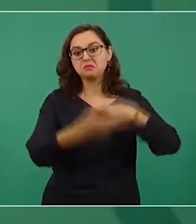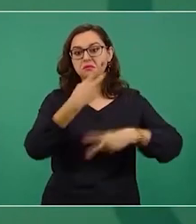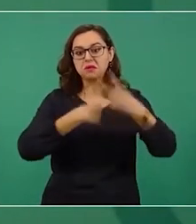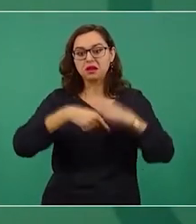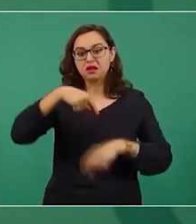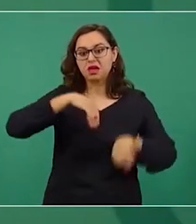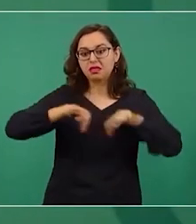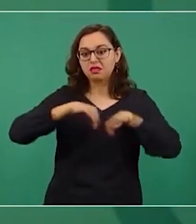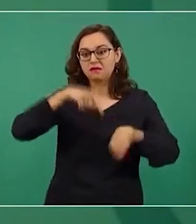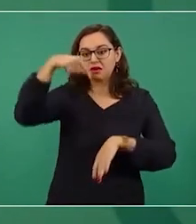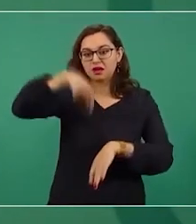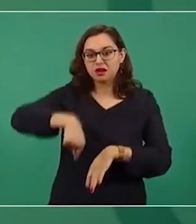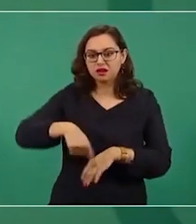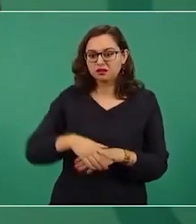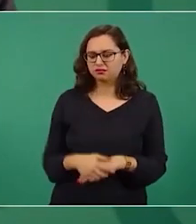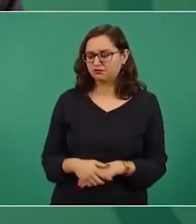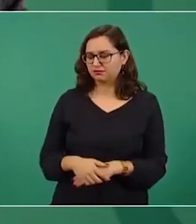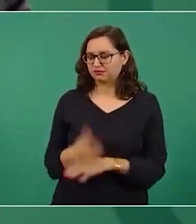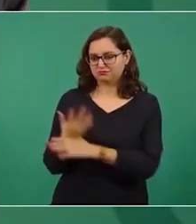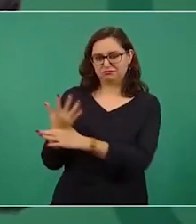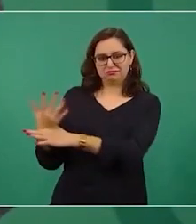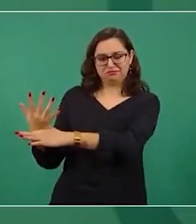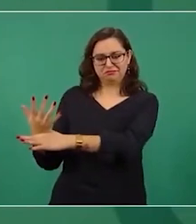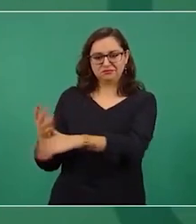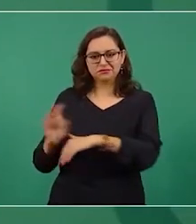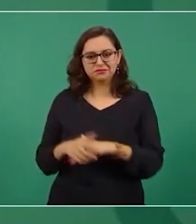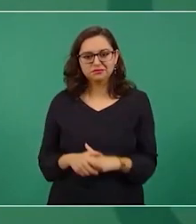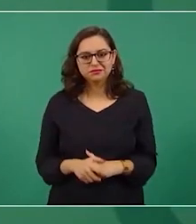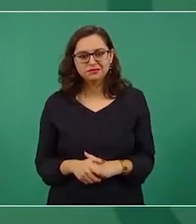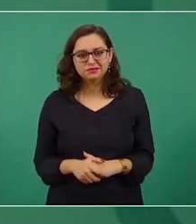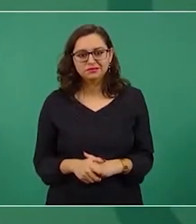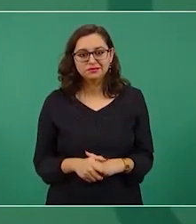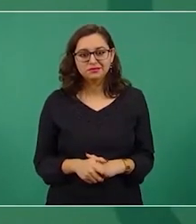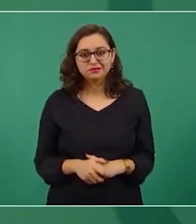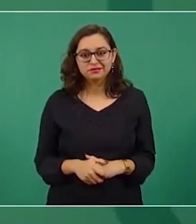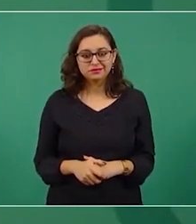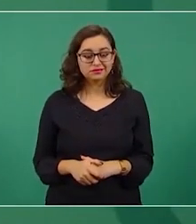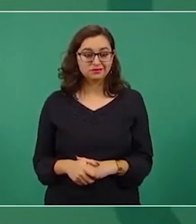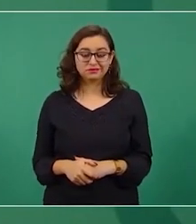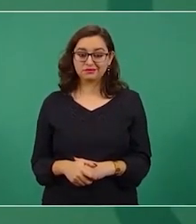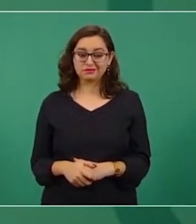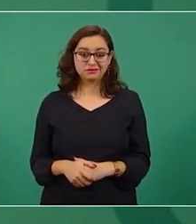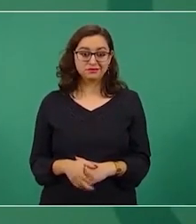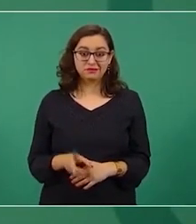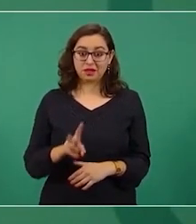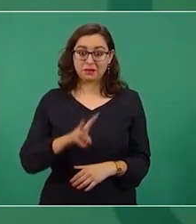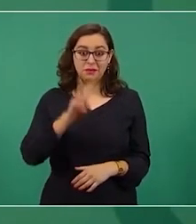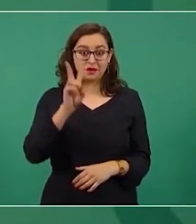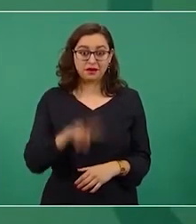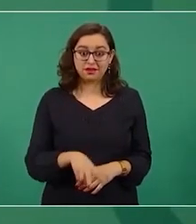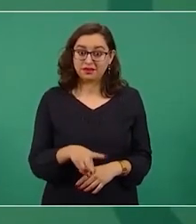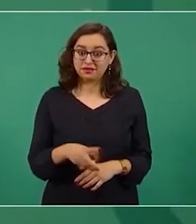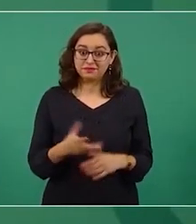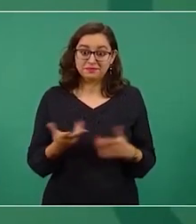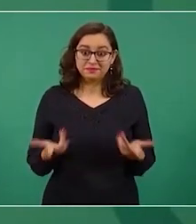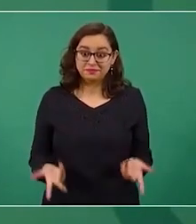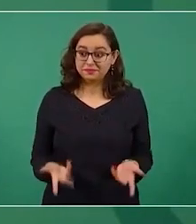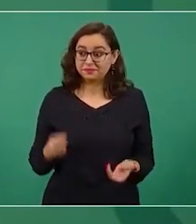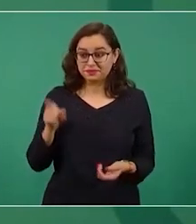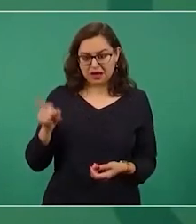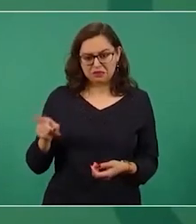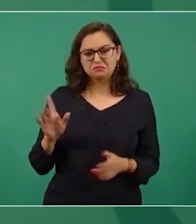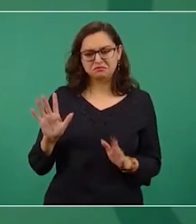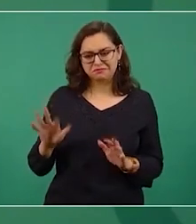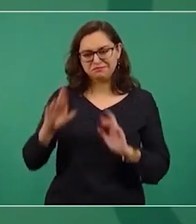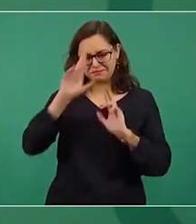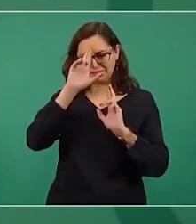Es evidente que es una persona y se le debe de respetar